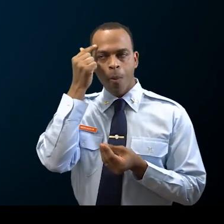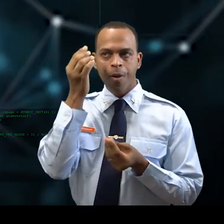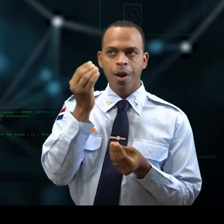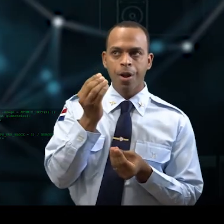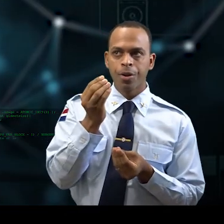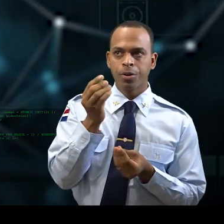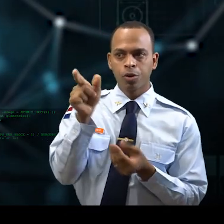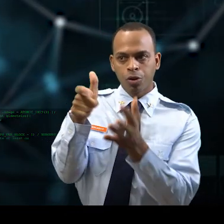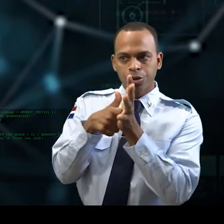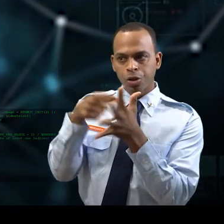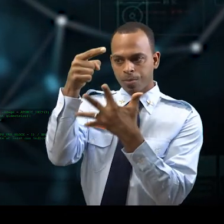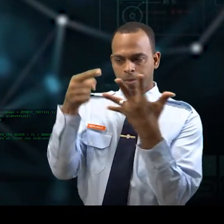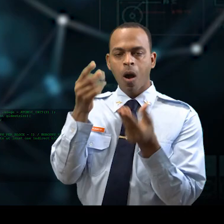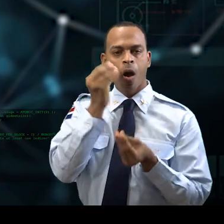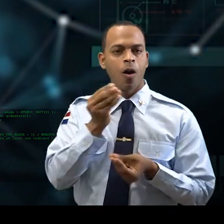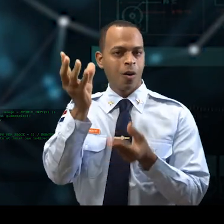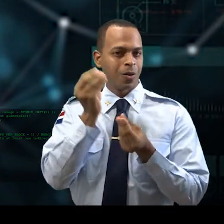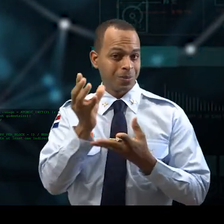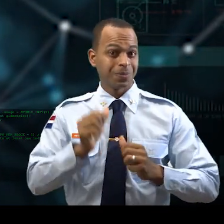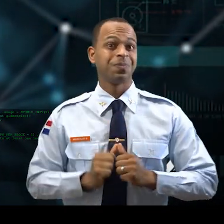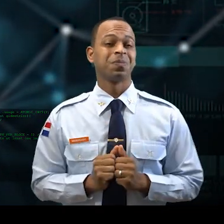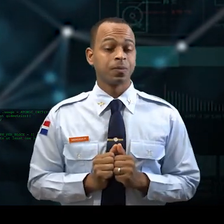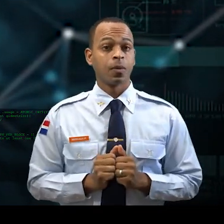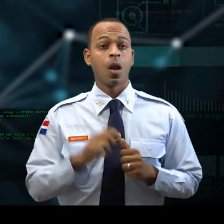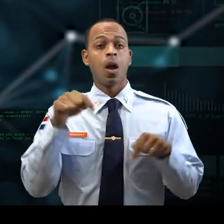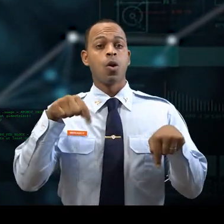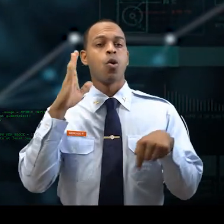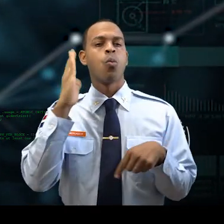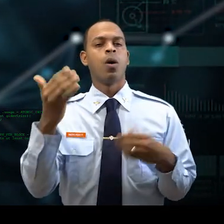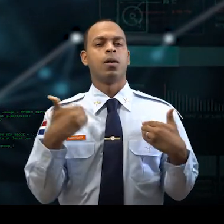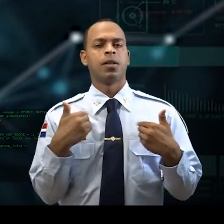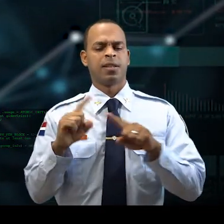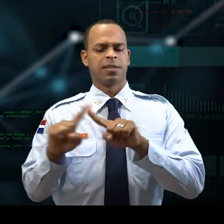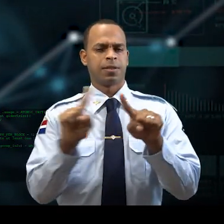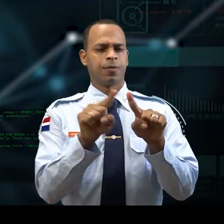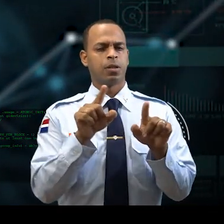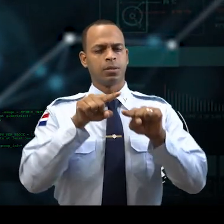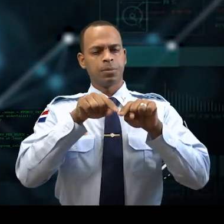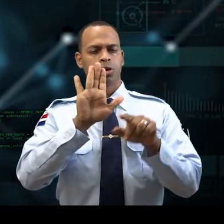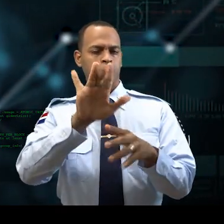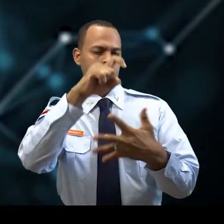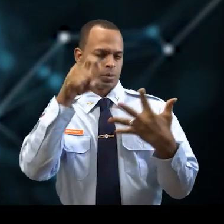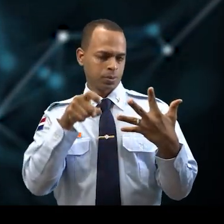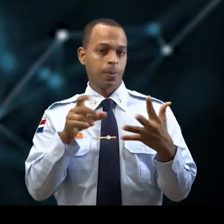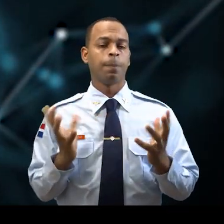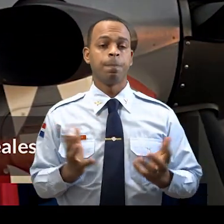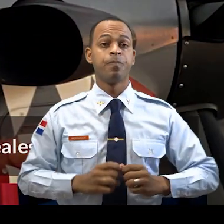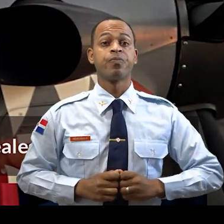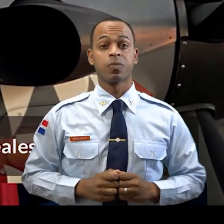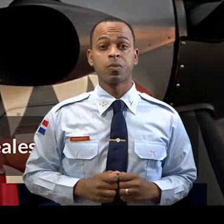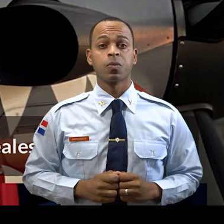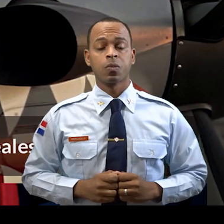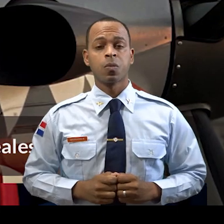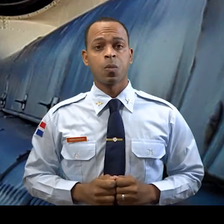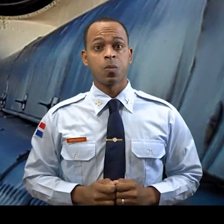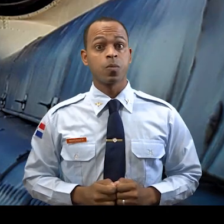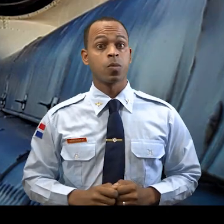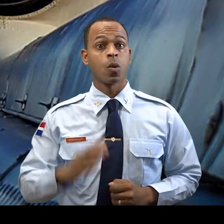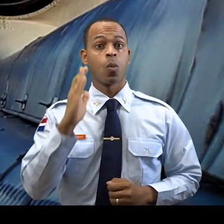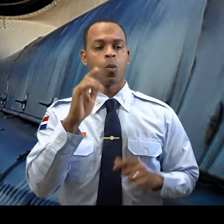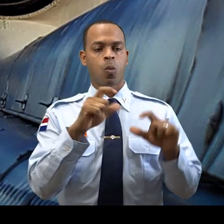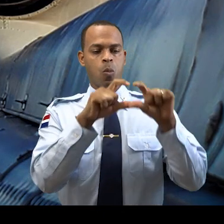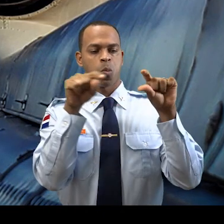portales gubernamentales. Aquí tendrás disponible diferentes pestañas según tus requerimientos. Te